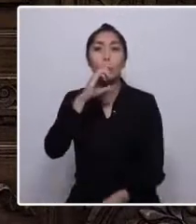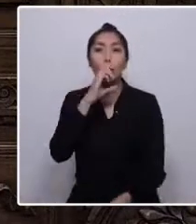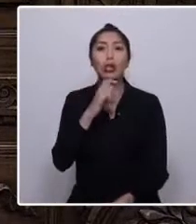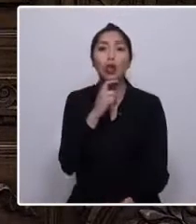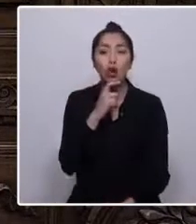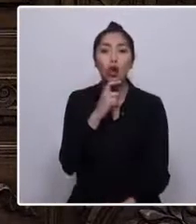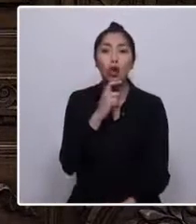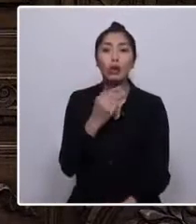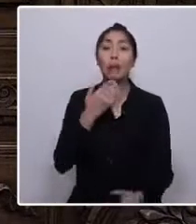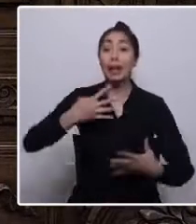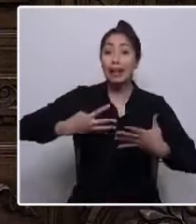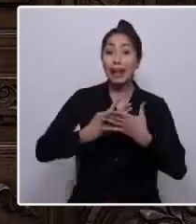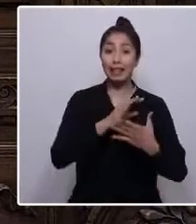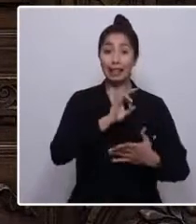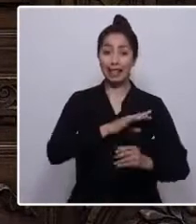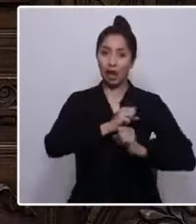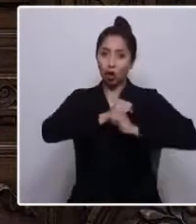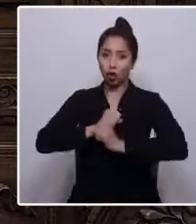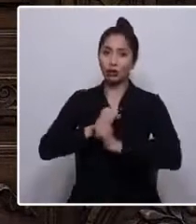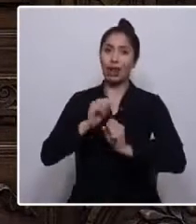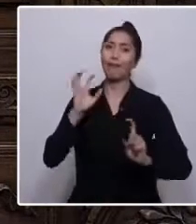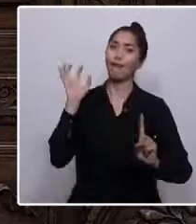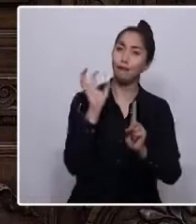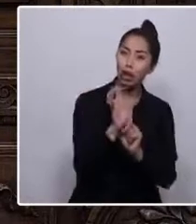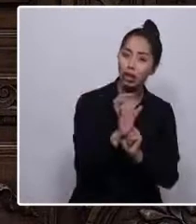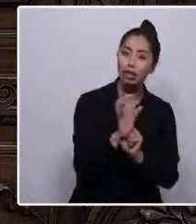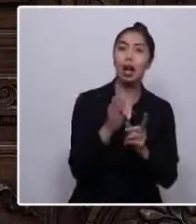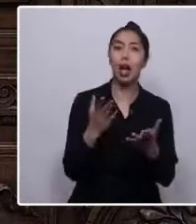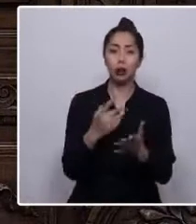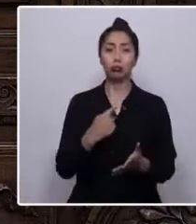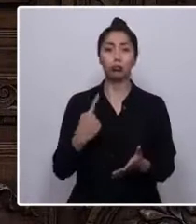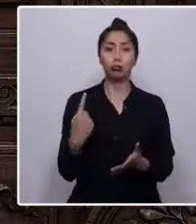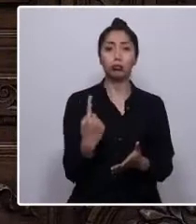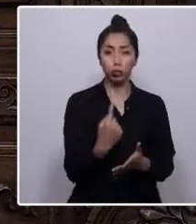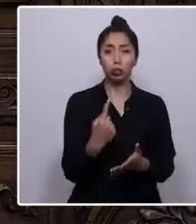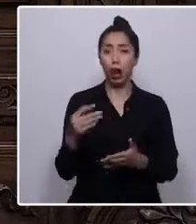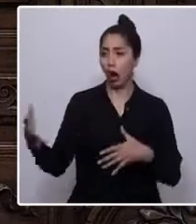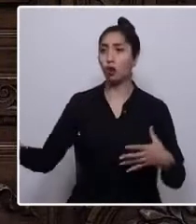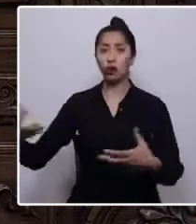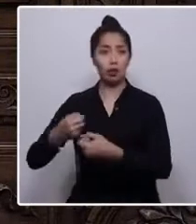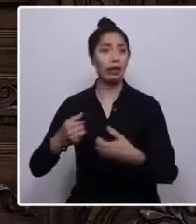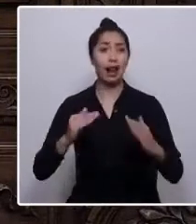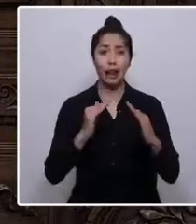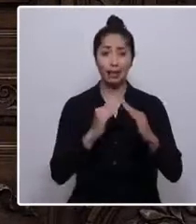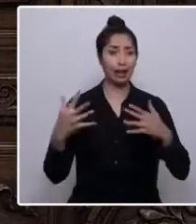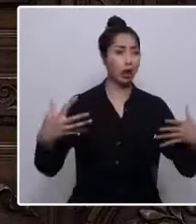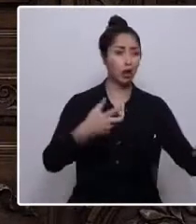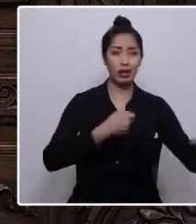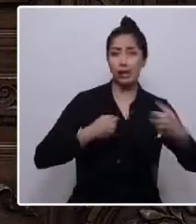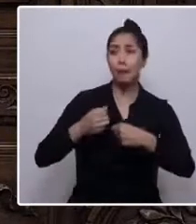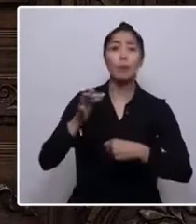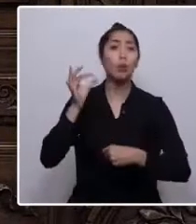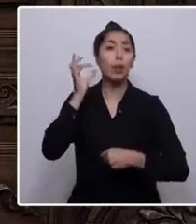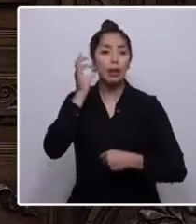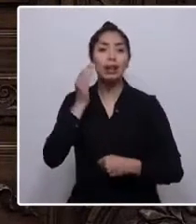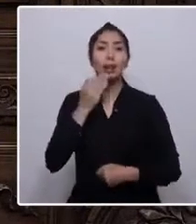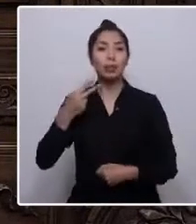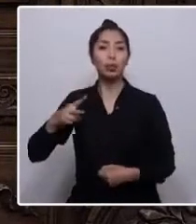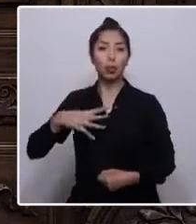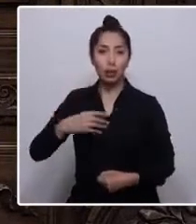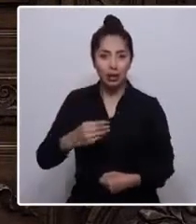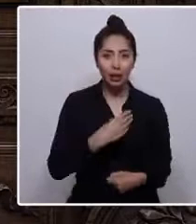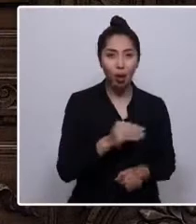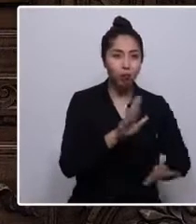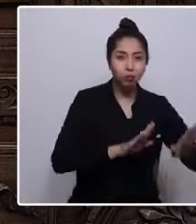la red chilena contra la violencia. Y hacemos casas de acogida para las mujeres y sus hijos. Porque sabemos que frente a la violencia, la respuesta debe ser